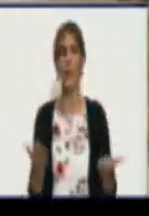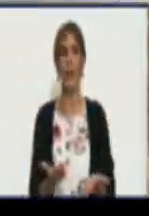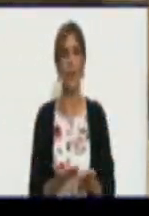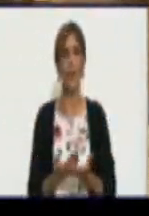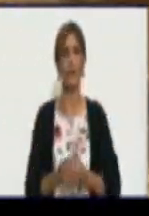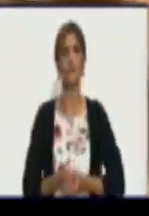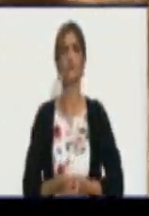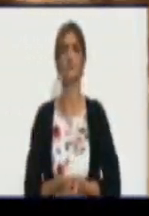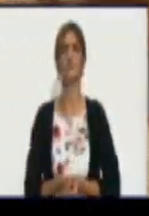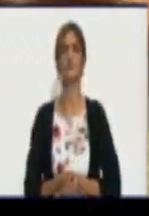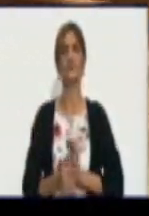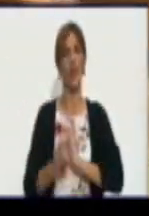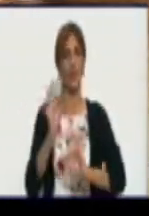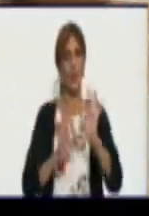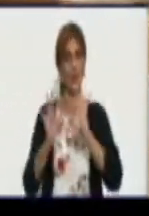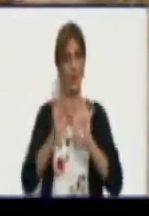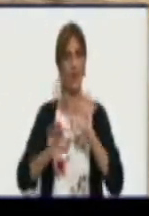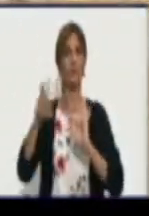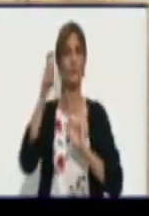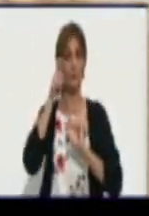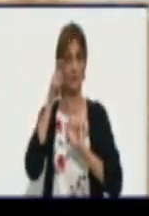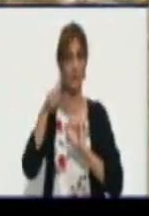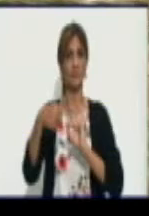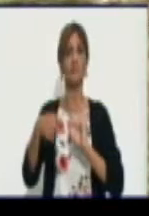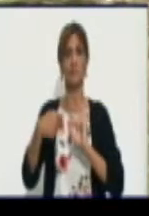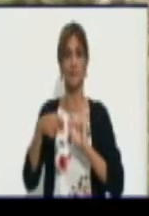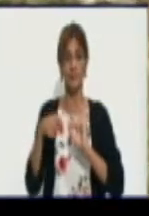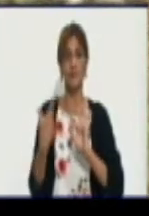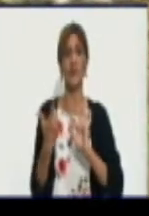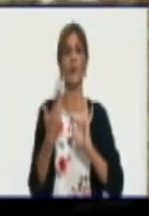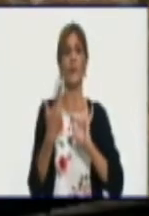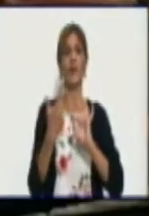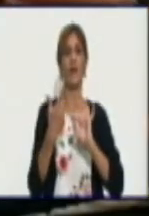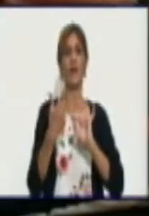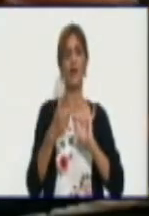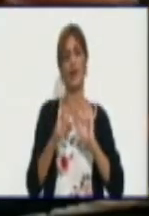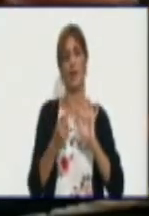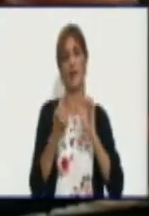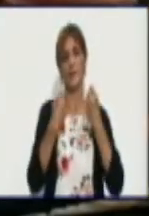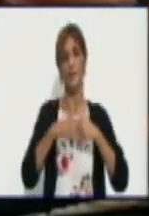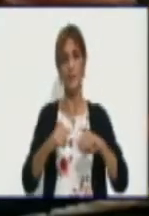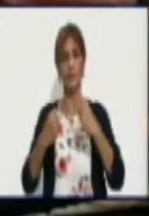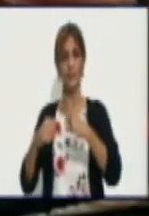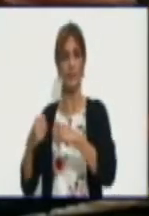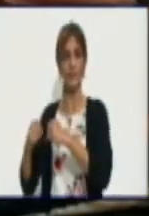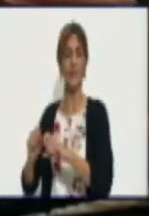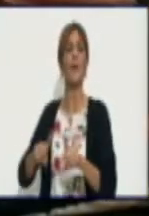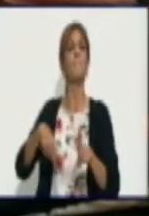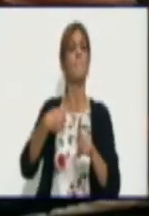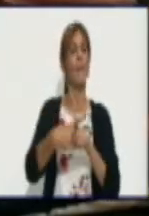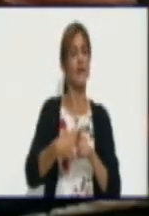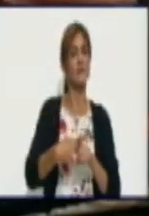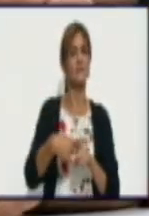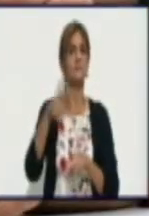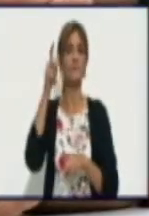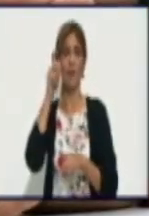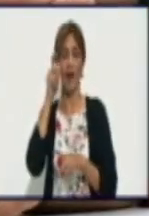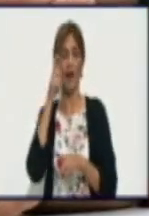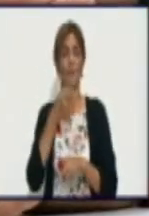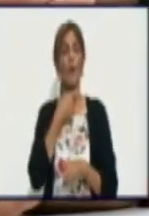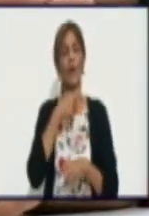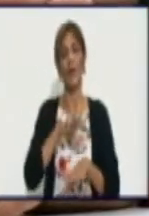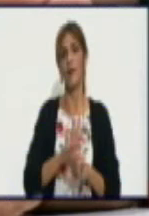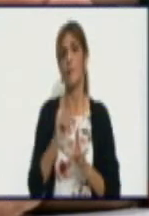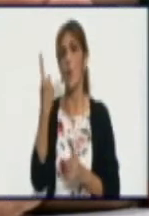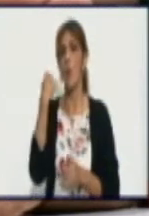total, tiene que crecer al cierre de cada año como mínimo tres animales. El que